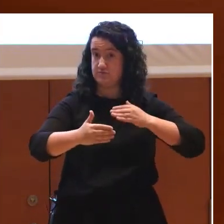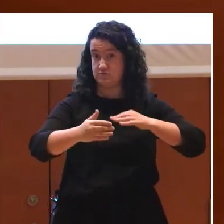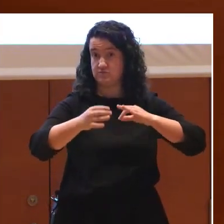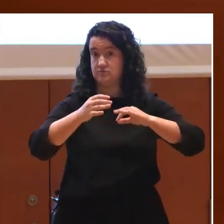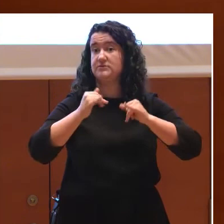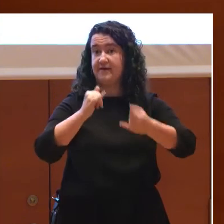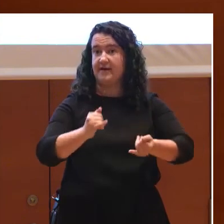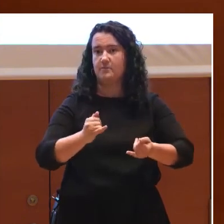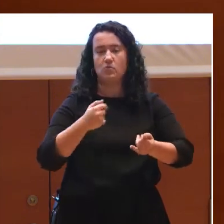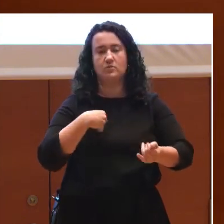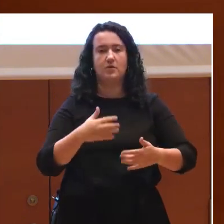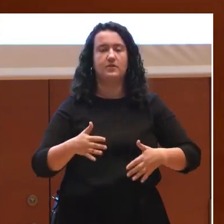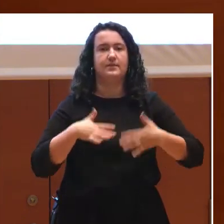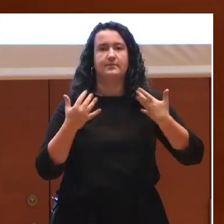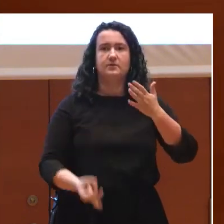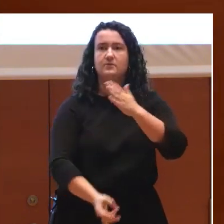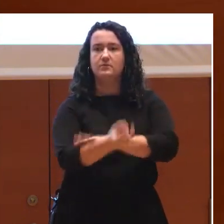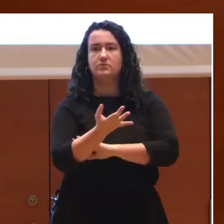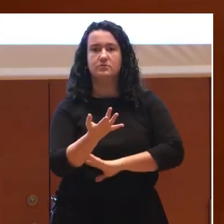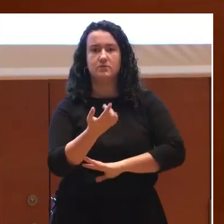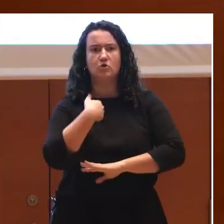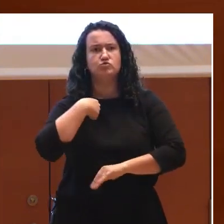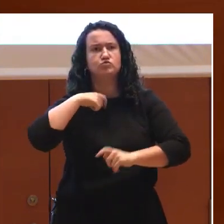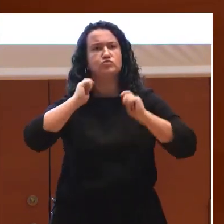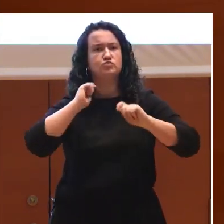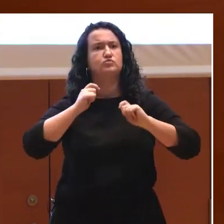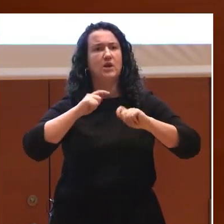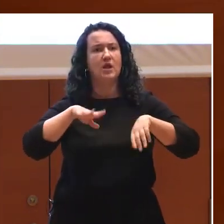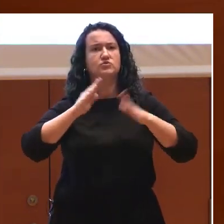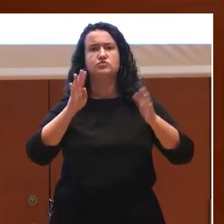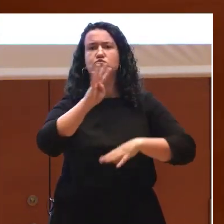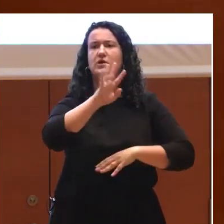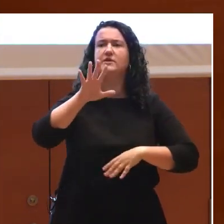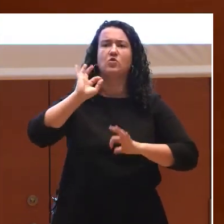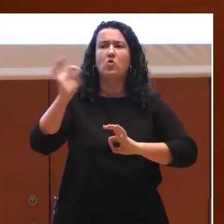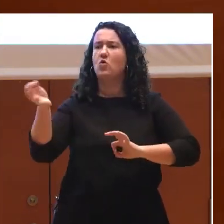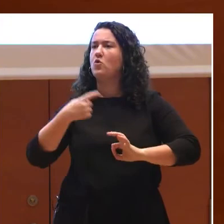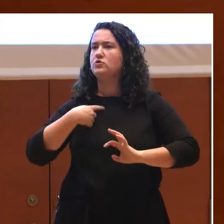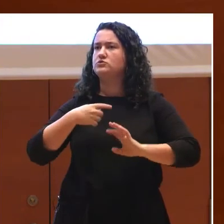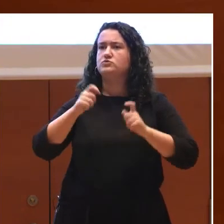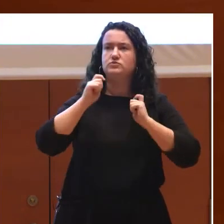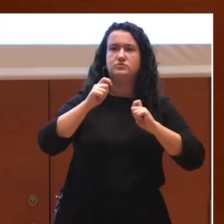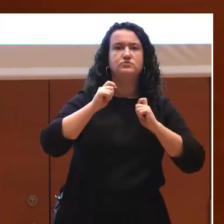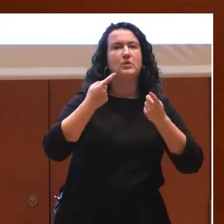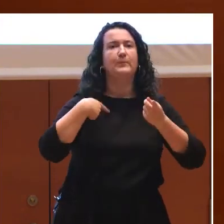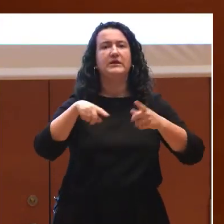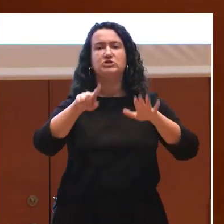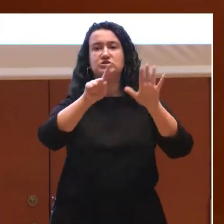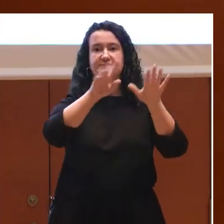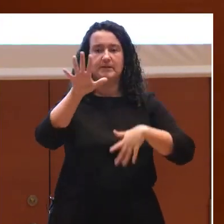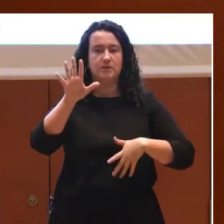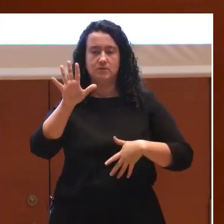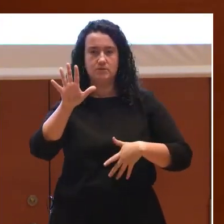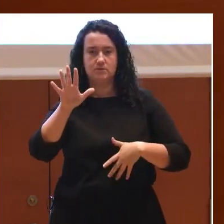concreto, no aparece con mi cumpleaños cuando cumplo los 45 o cuando cumplo los 65. Tal vez, sin darme